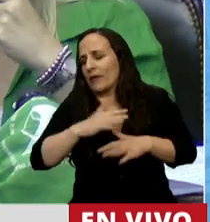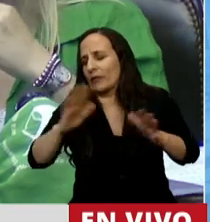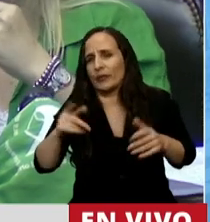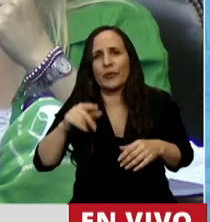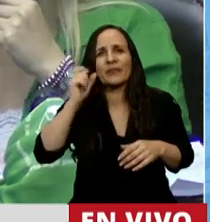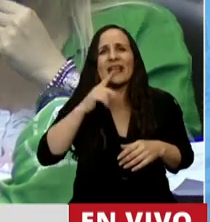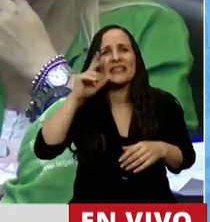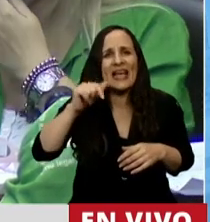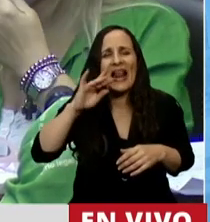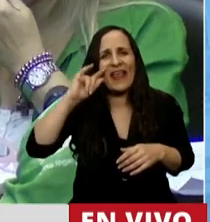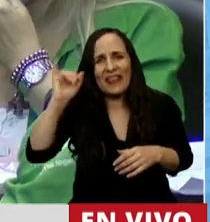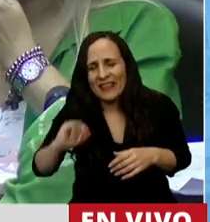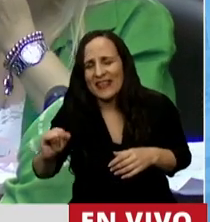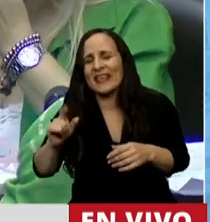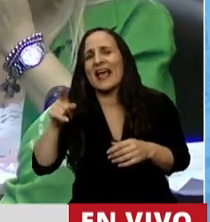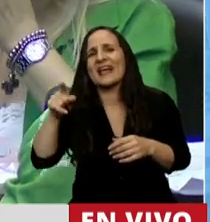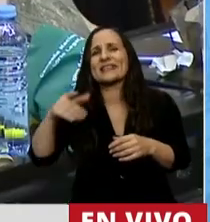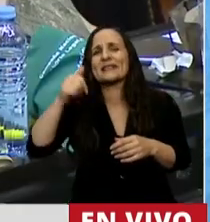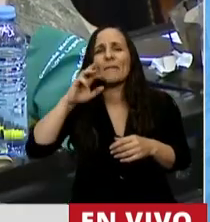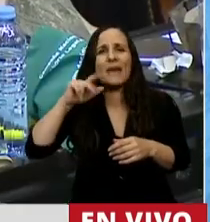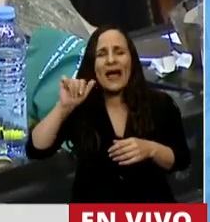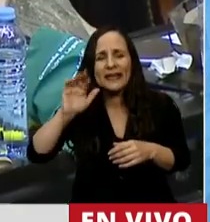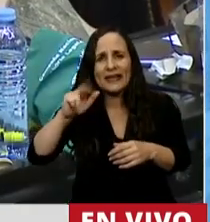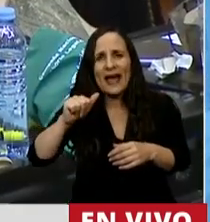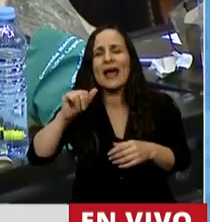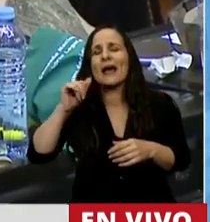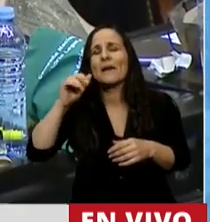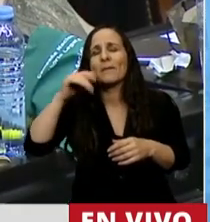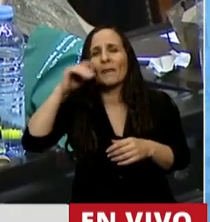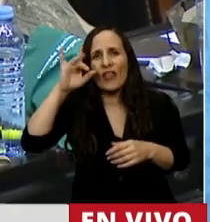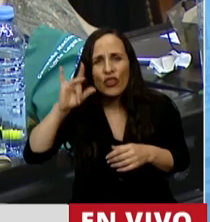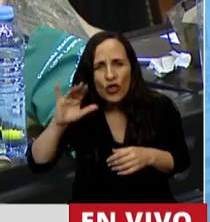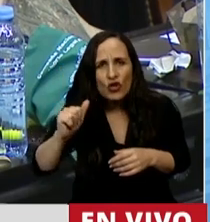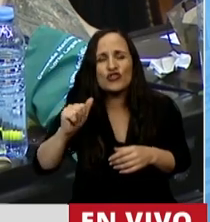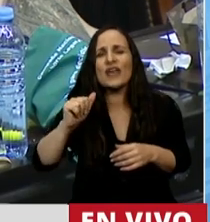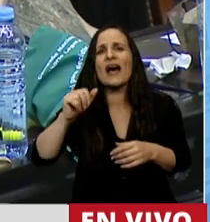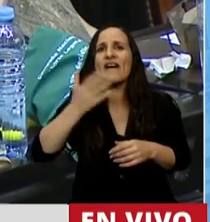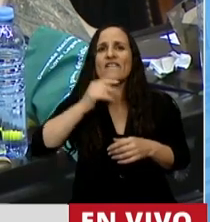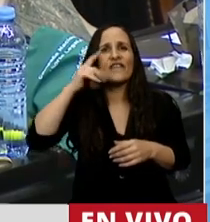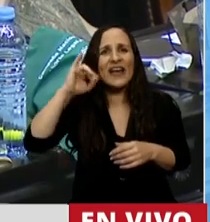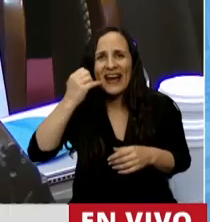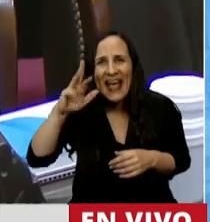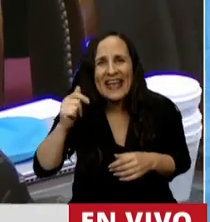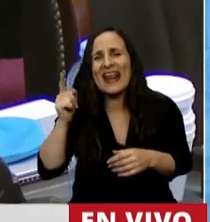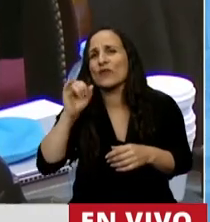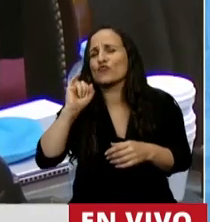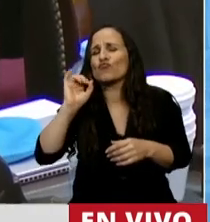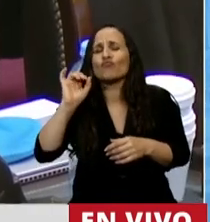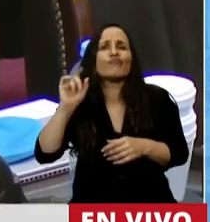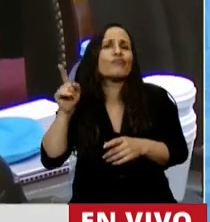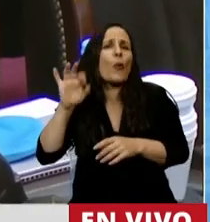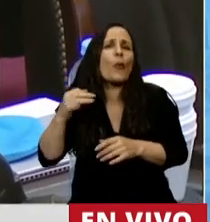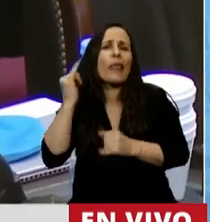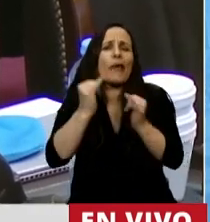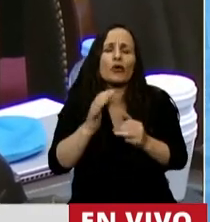Estela Díaz, a la Red de Socorristas, a Mayra Mendoza, a Araceli Ferreira que con su ejemplo, con su historia nos hizo llorar.